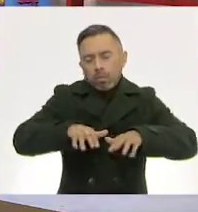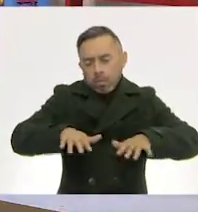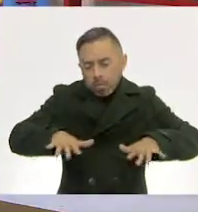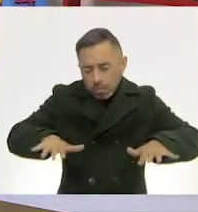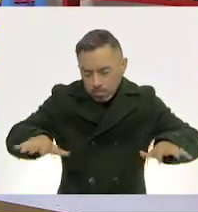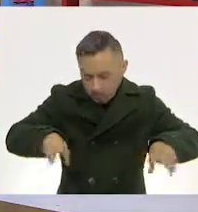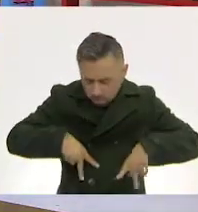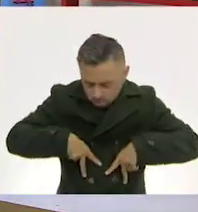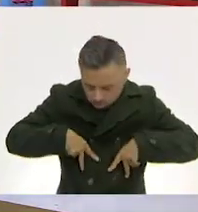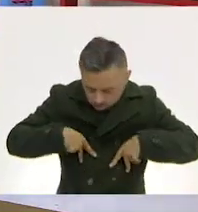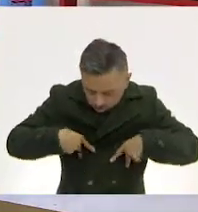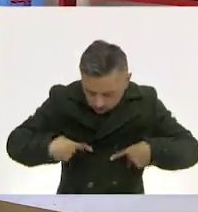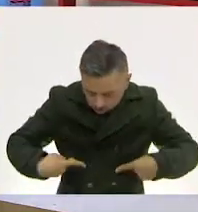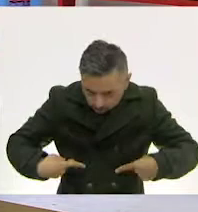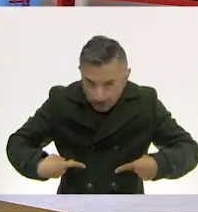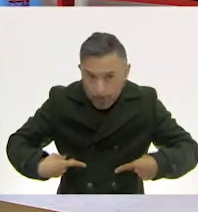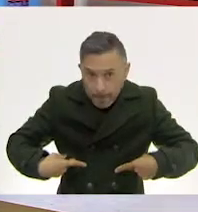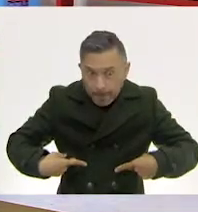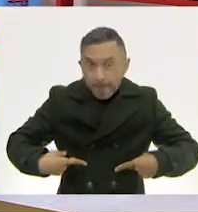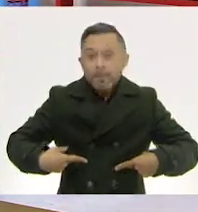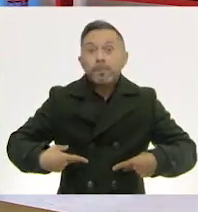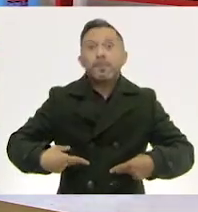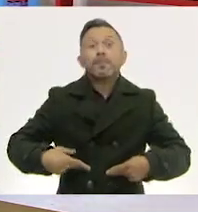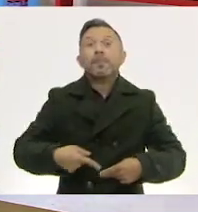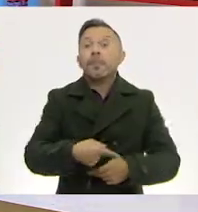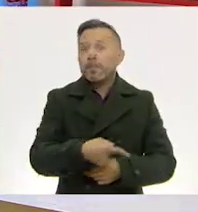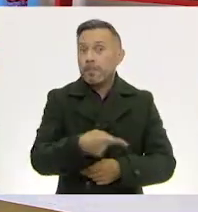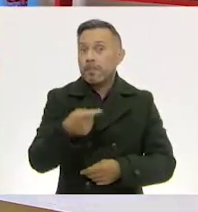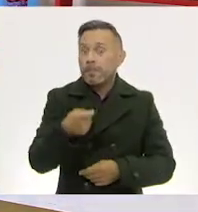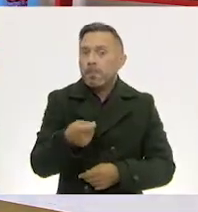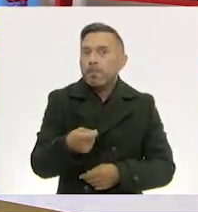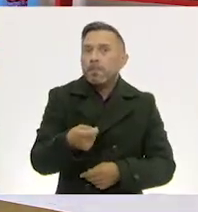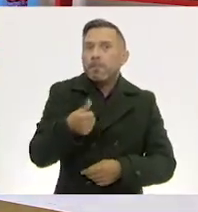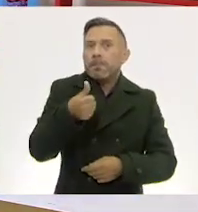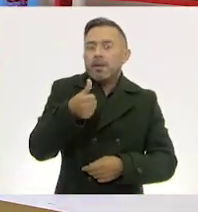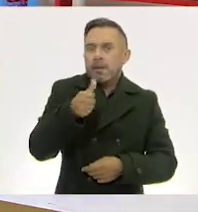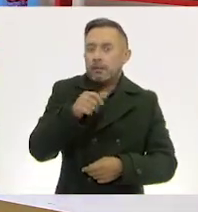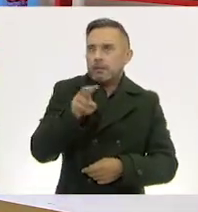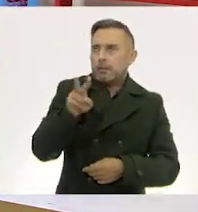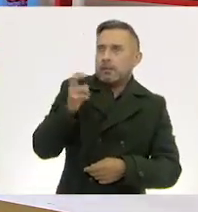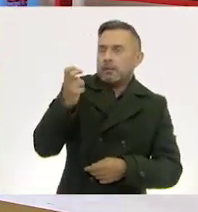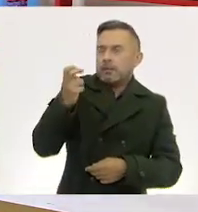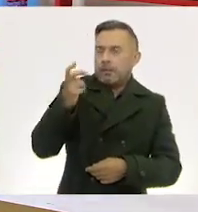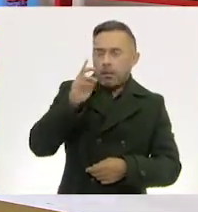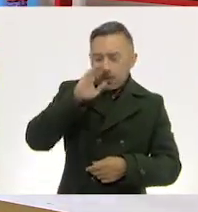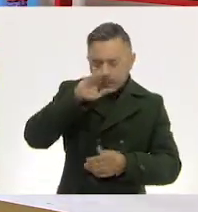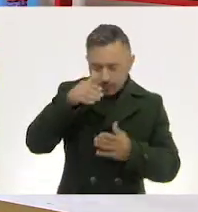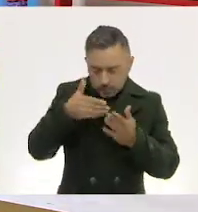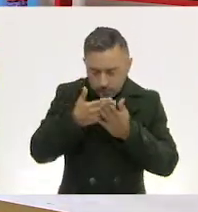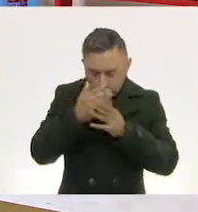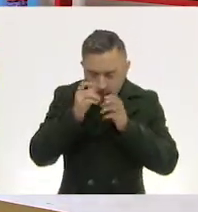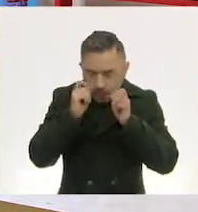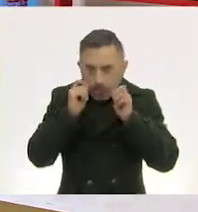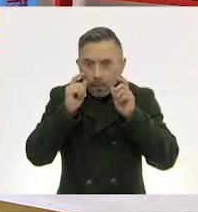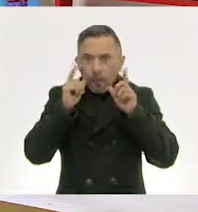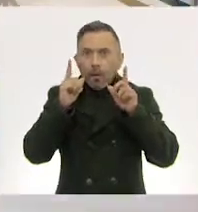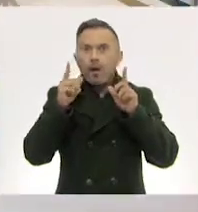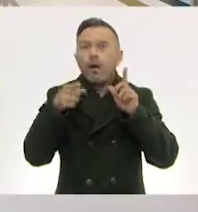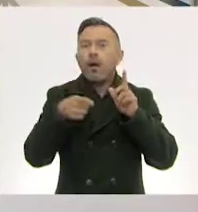Al despertar de su primera aventura, la maltrica hoja de papel,